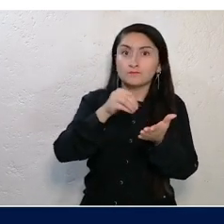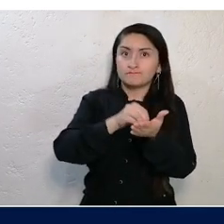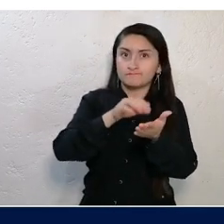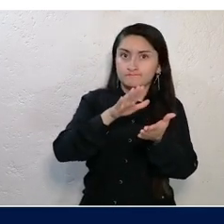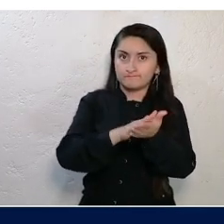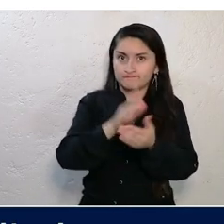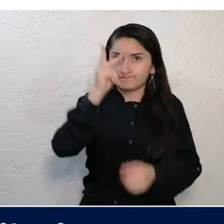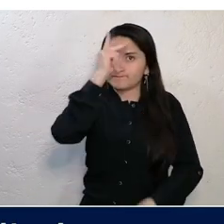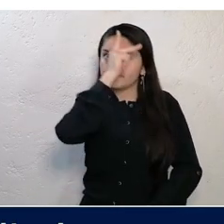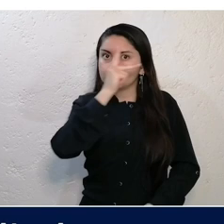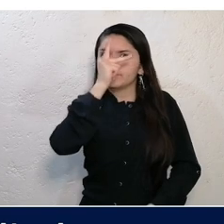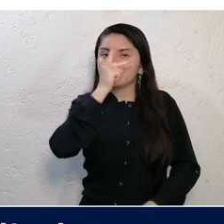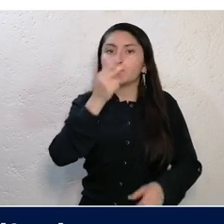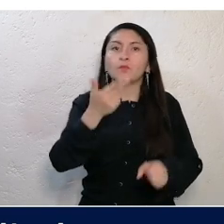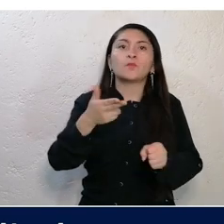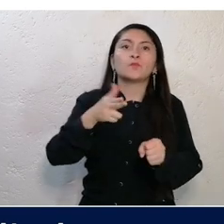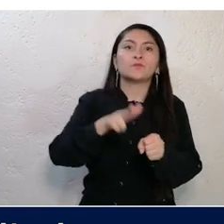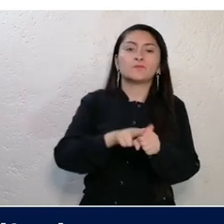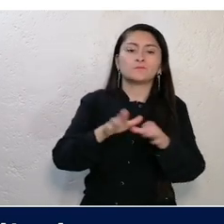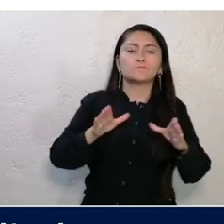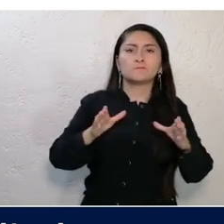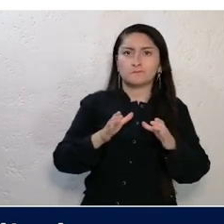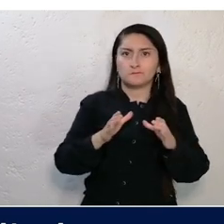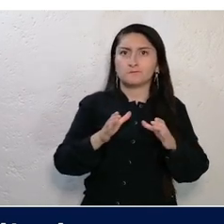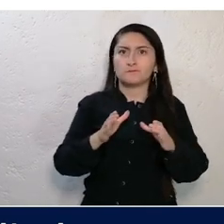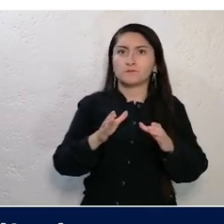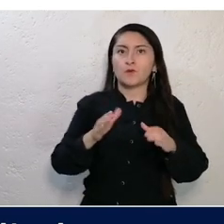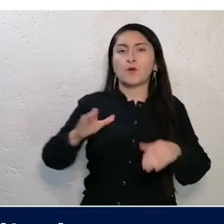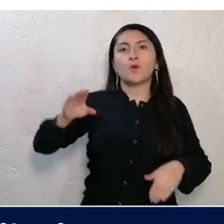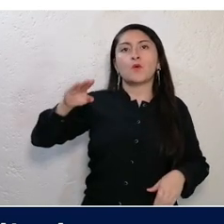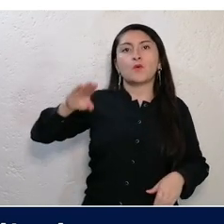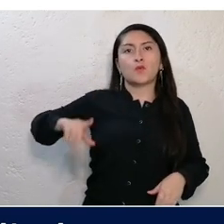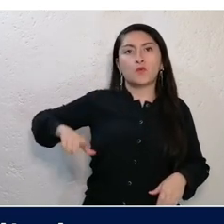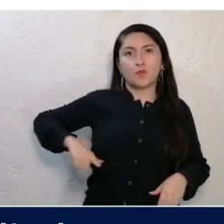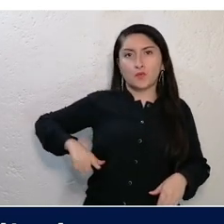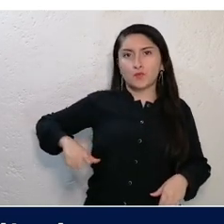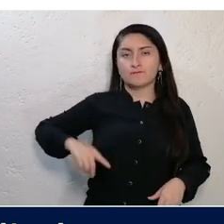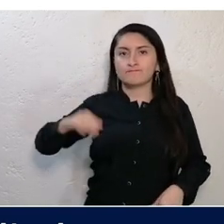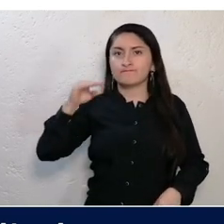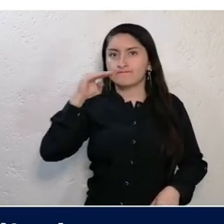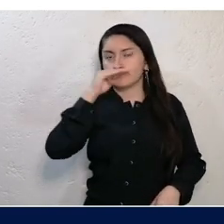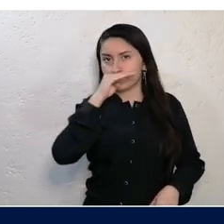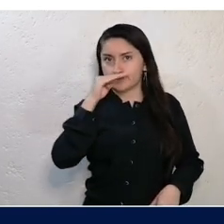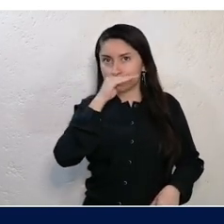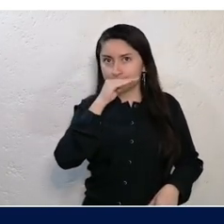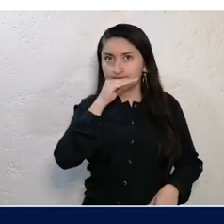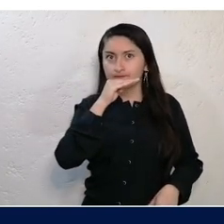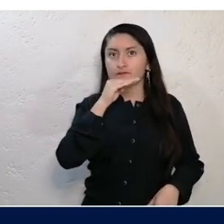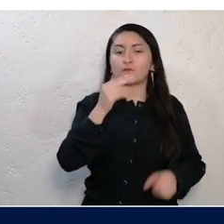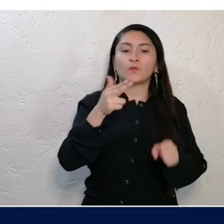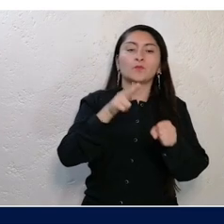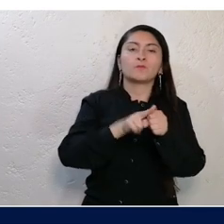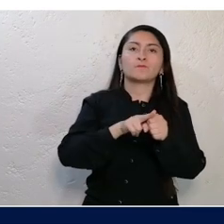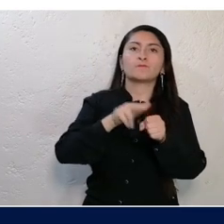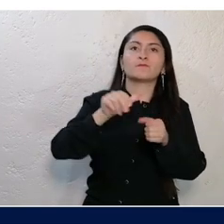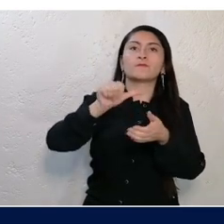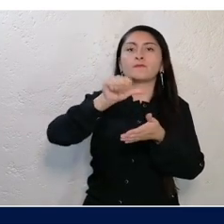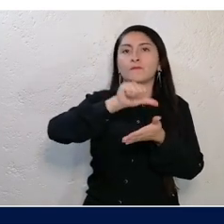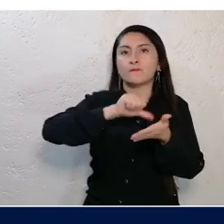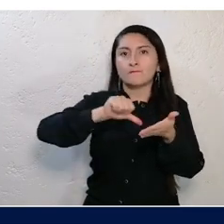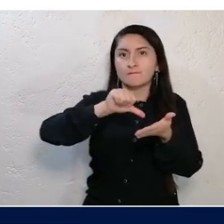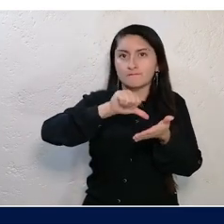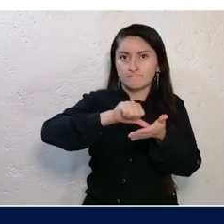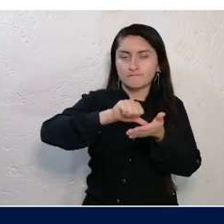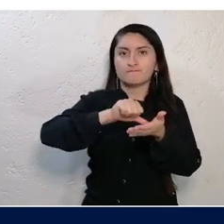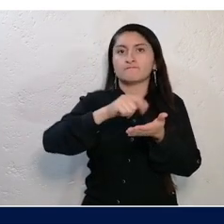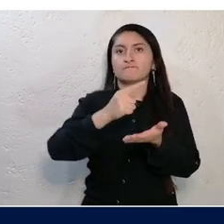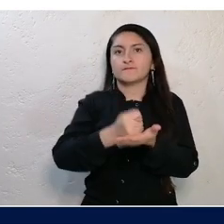tan variados como consultorios, en clínicas públicas y comunitarias, en hospitales,